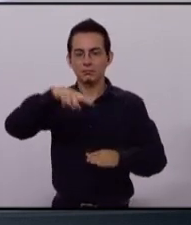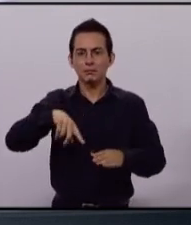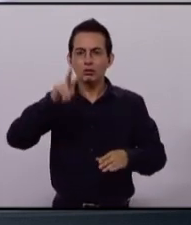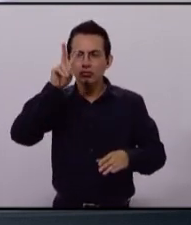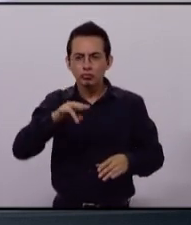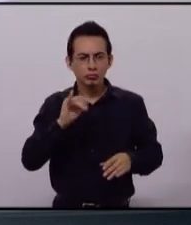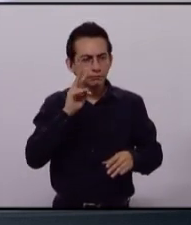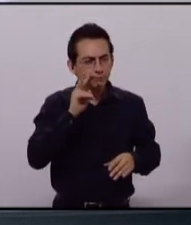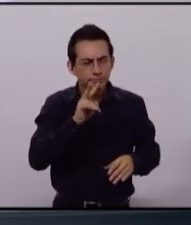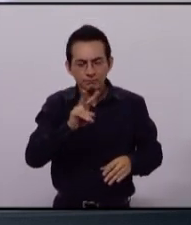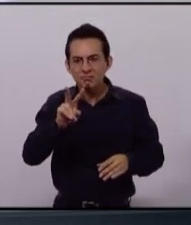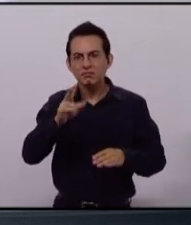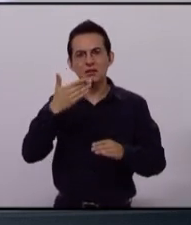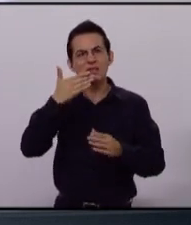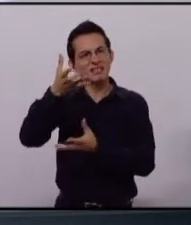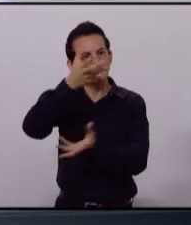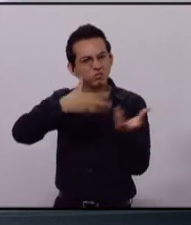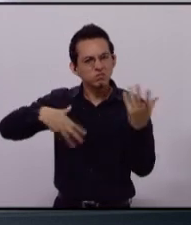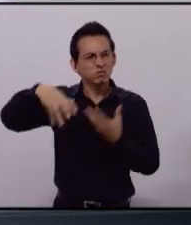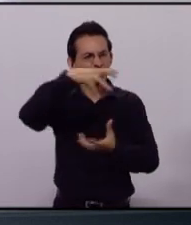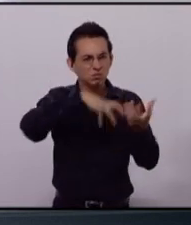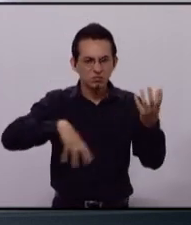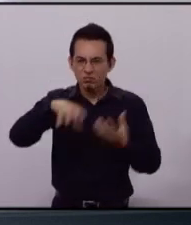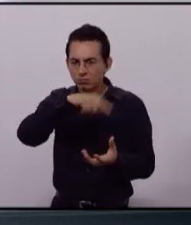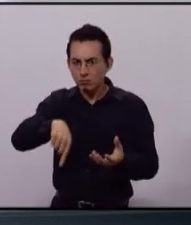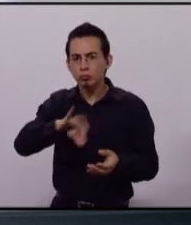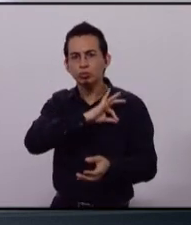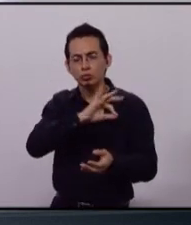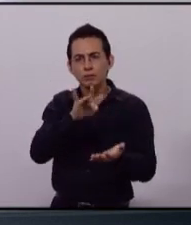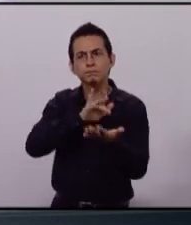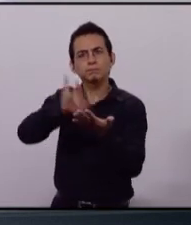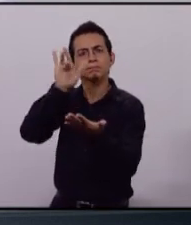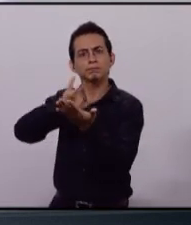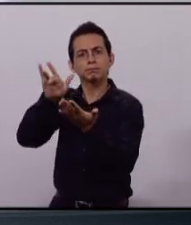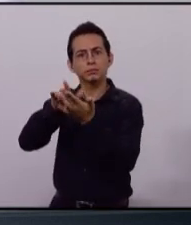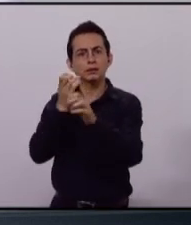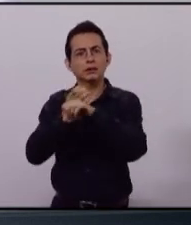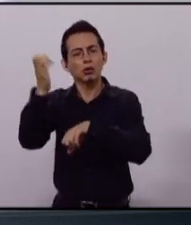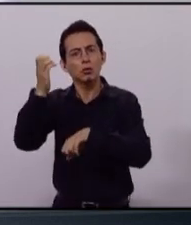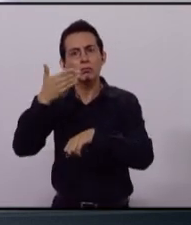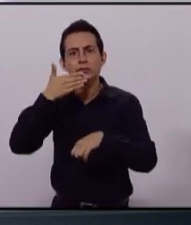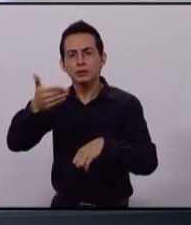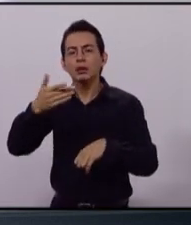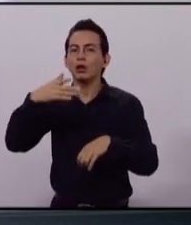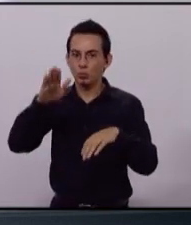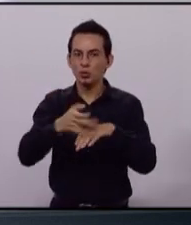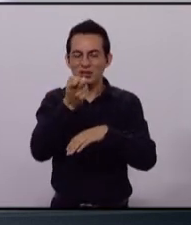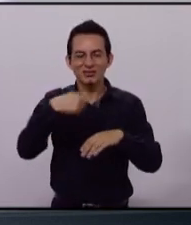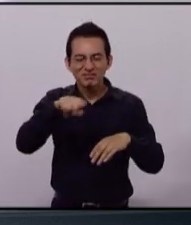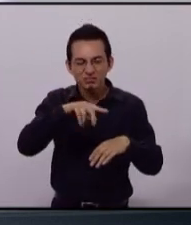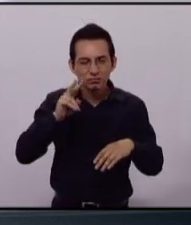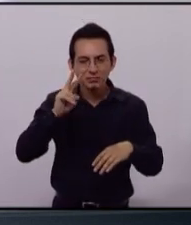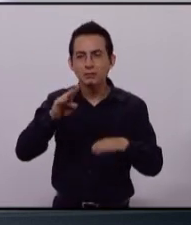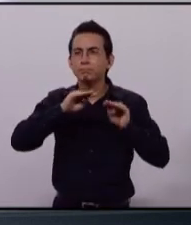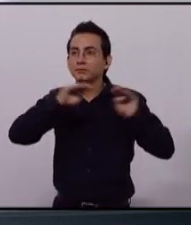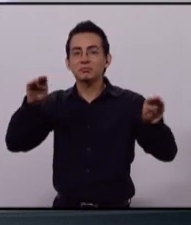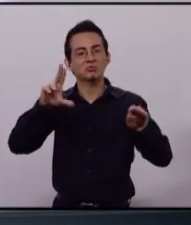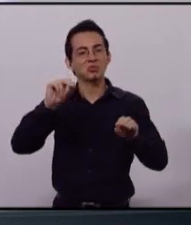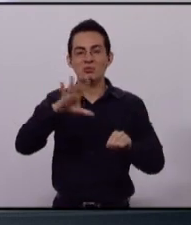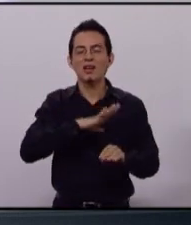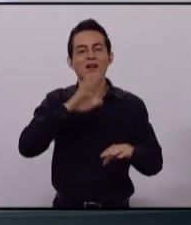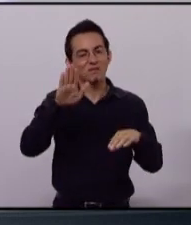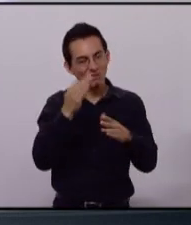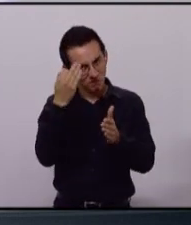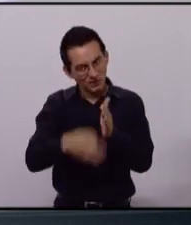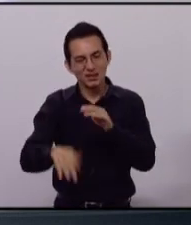importante caudal de recursos fiscales a la Federación y al Estado, pero no es equitativo. Cuando estos dos niveles de gobierno distribuyan con